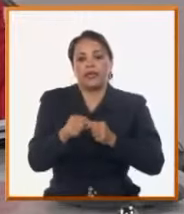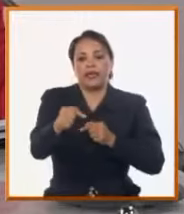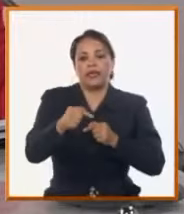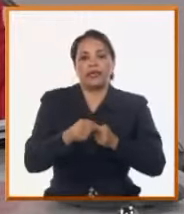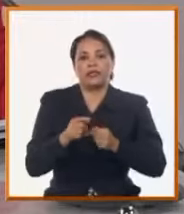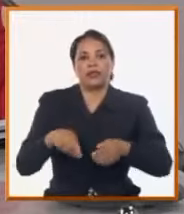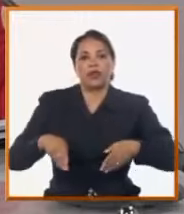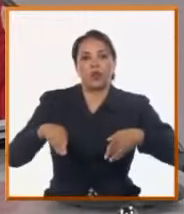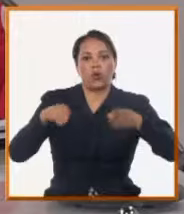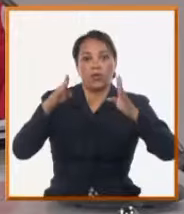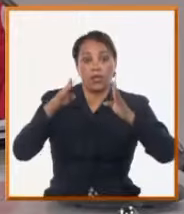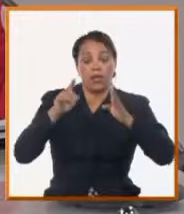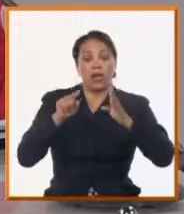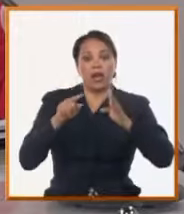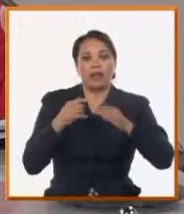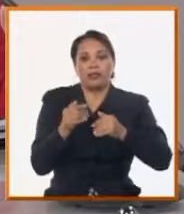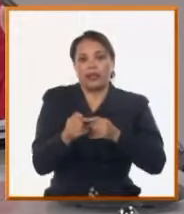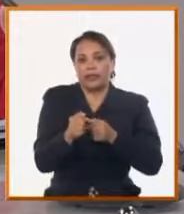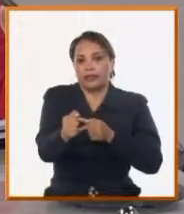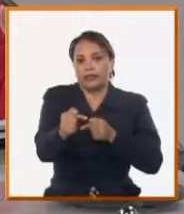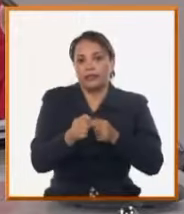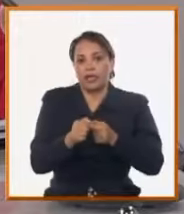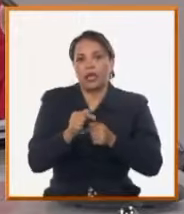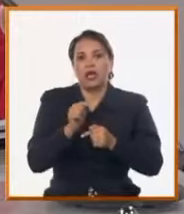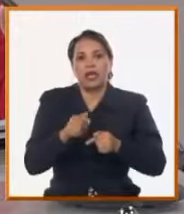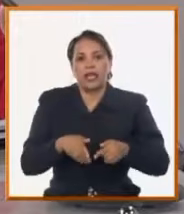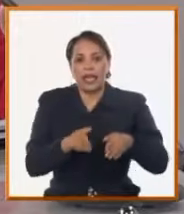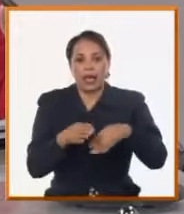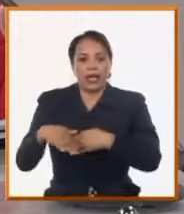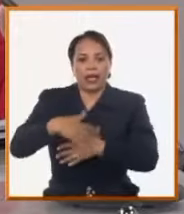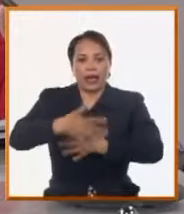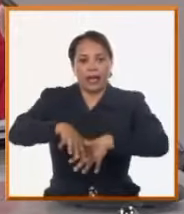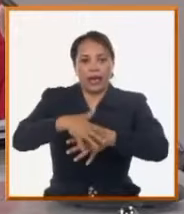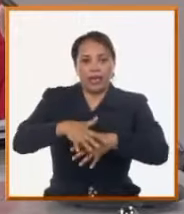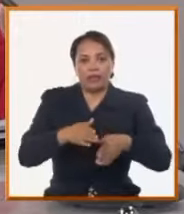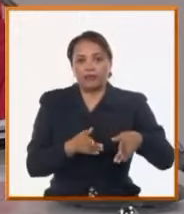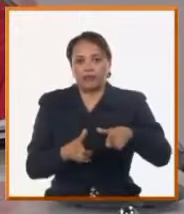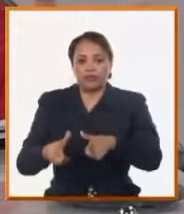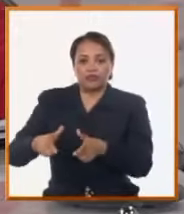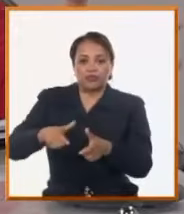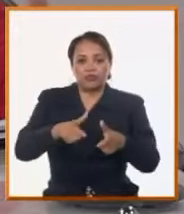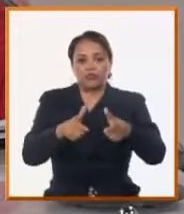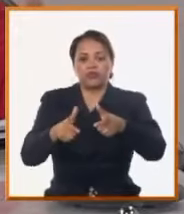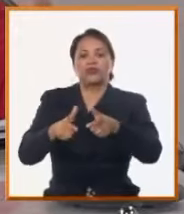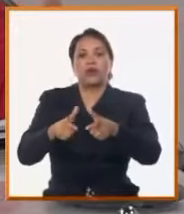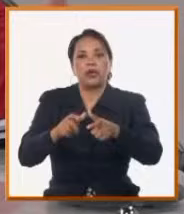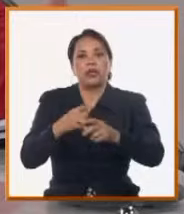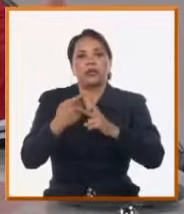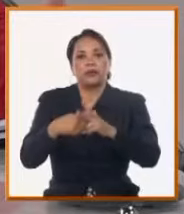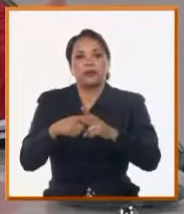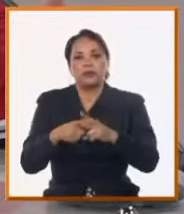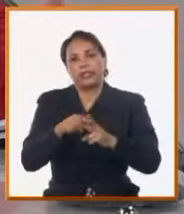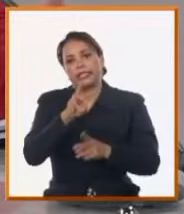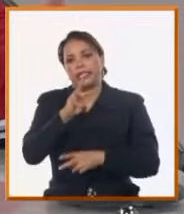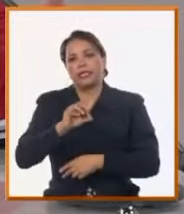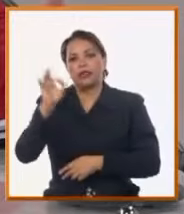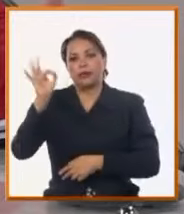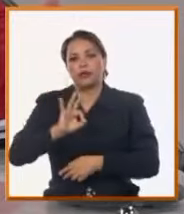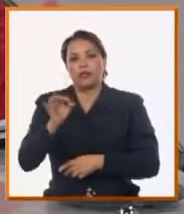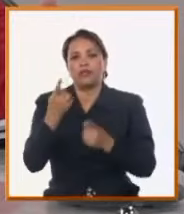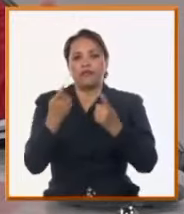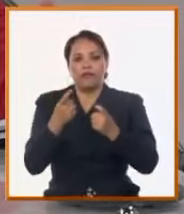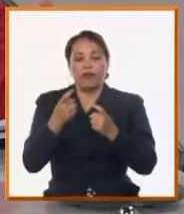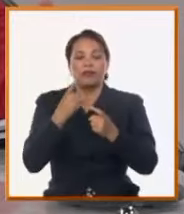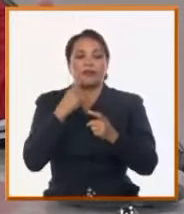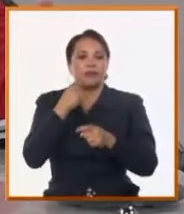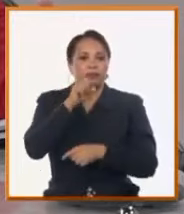Panamericana, y ya hemos ido hormigonando todo el paseo Panamericano, nos viene quedando alrededor de un 30% de conclusión de la